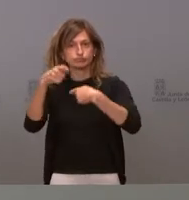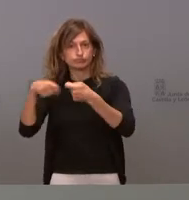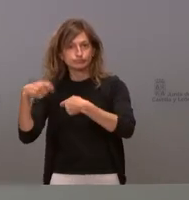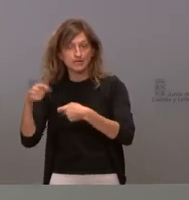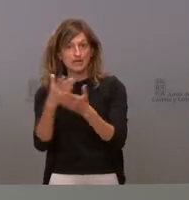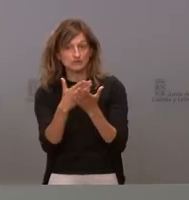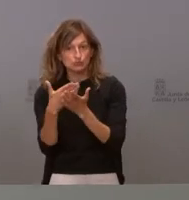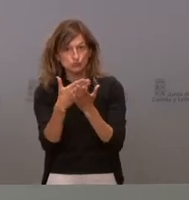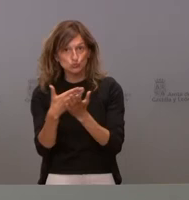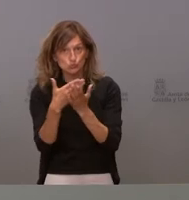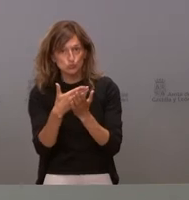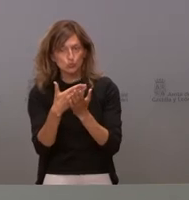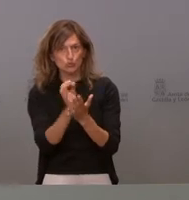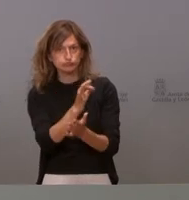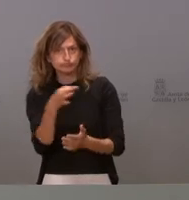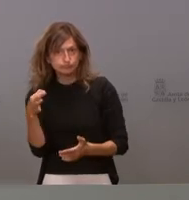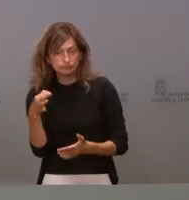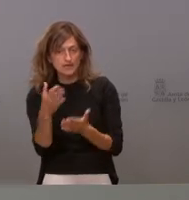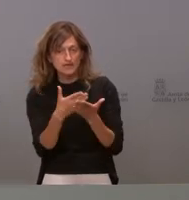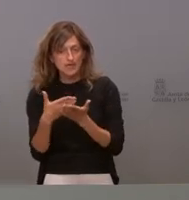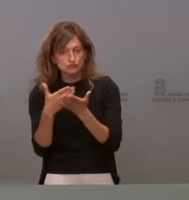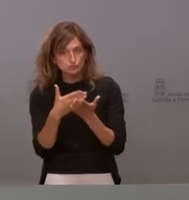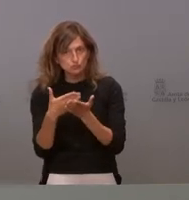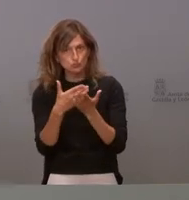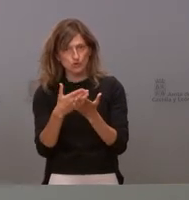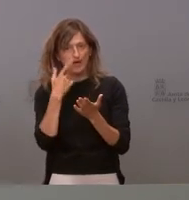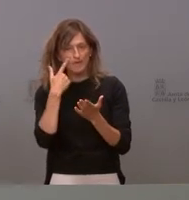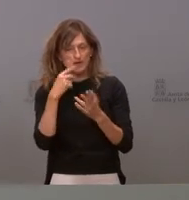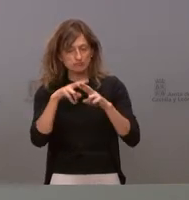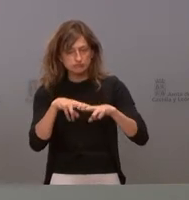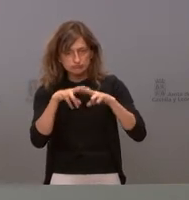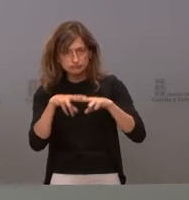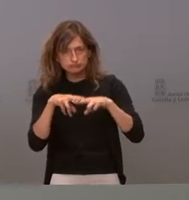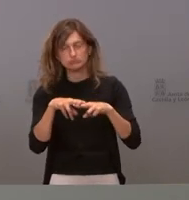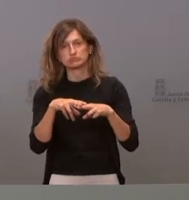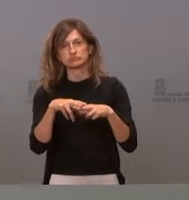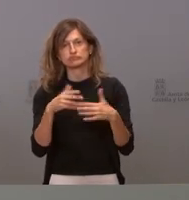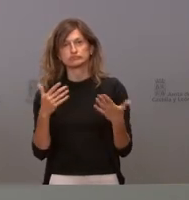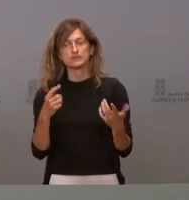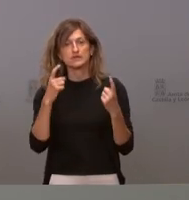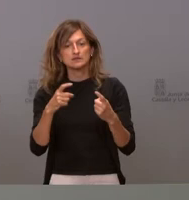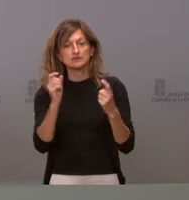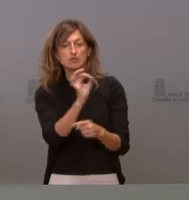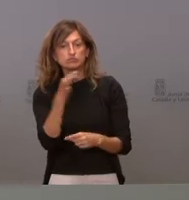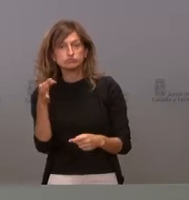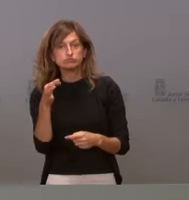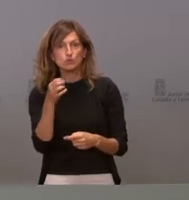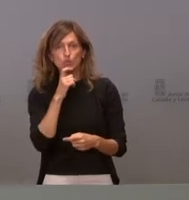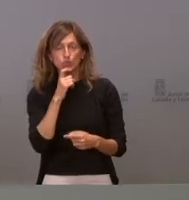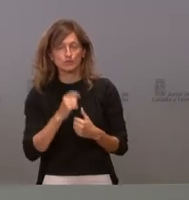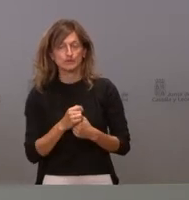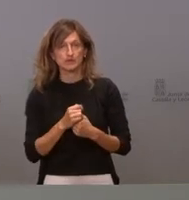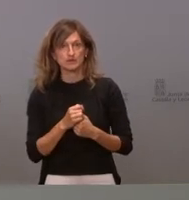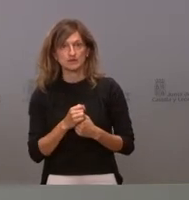estudios que se hacen de efectividad son estudios en los que se trata de valorar este tipo de efectividad. Por lo tanto, test